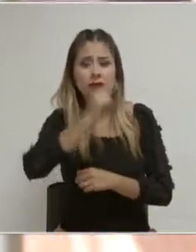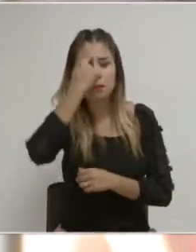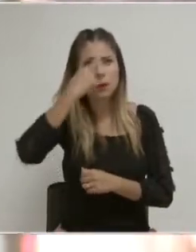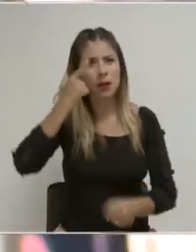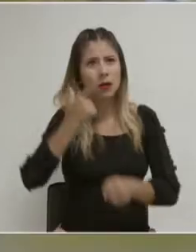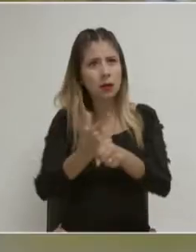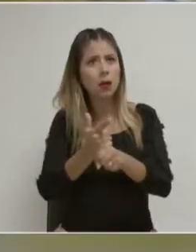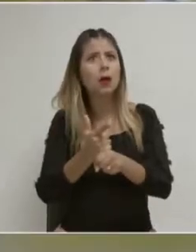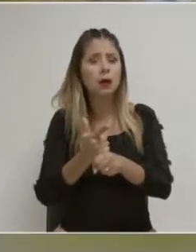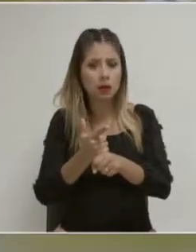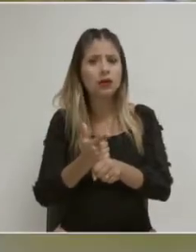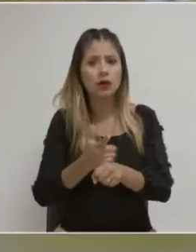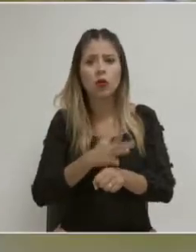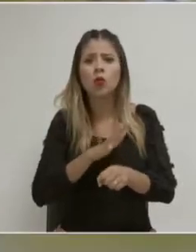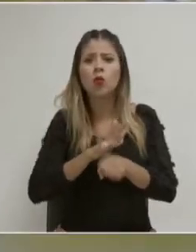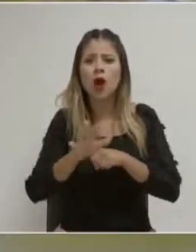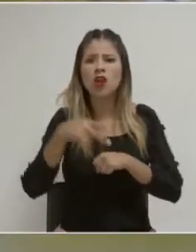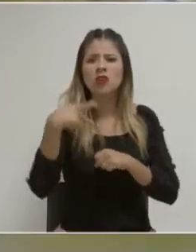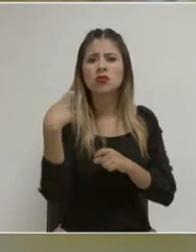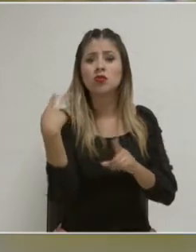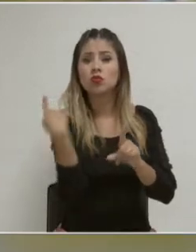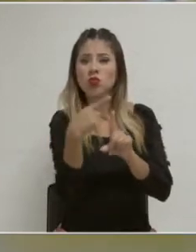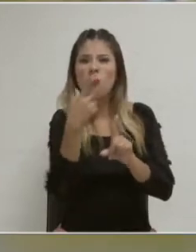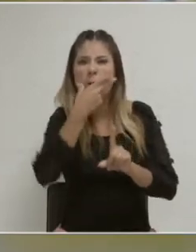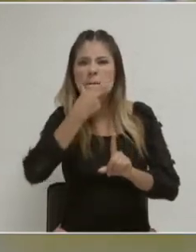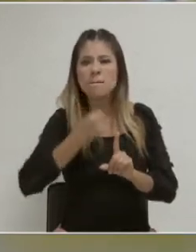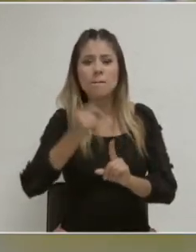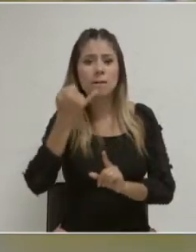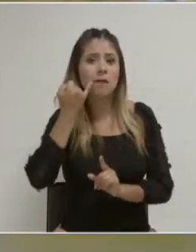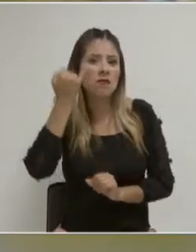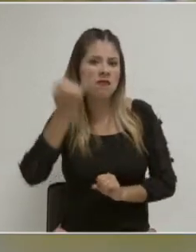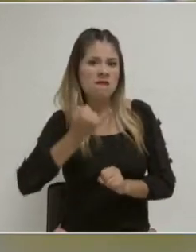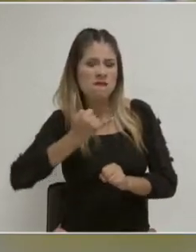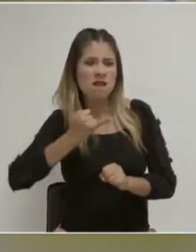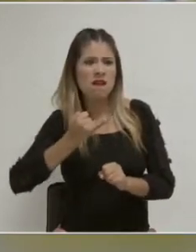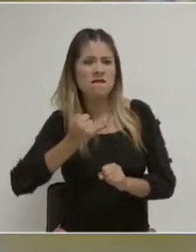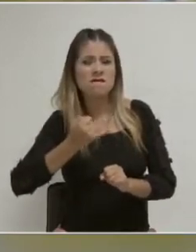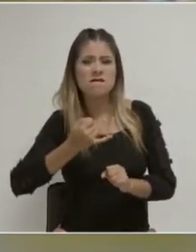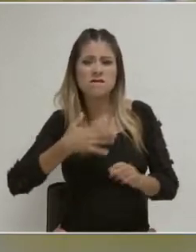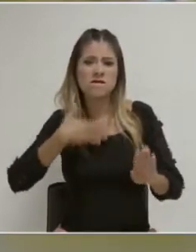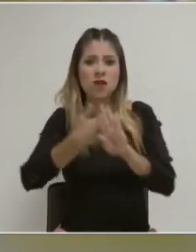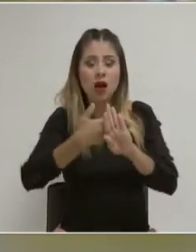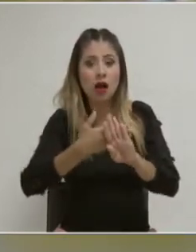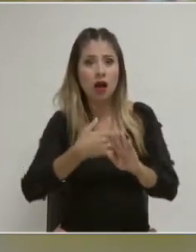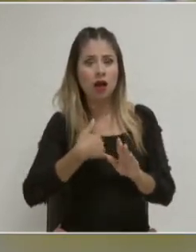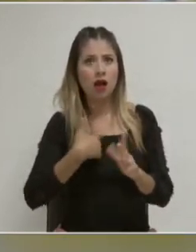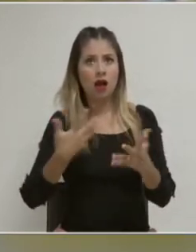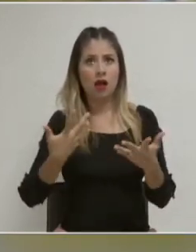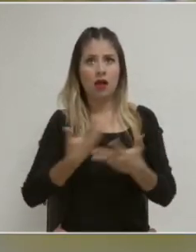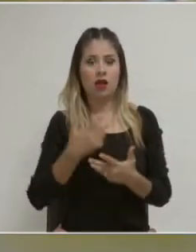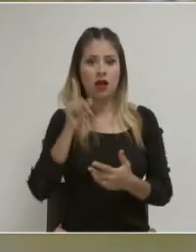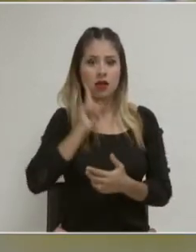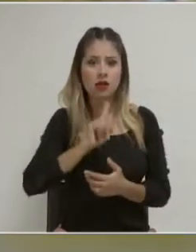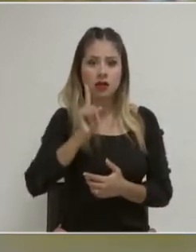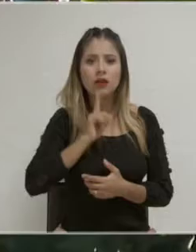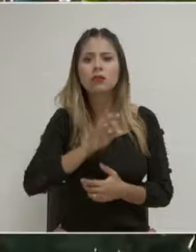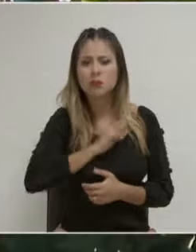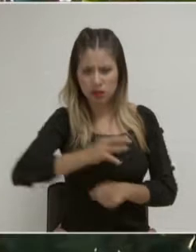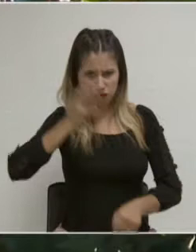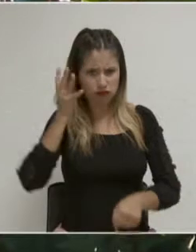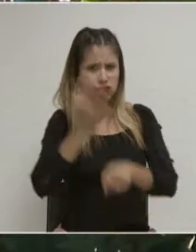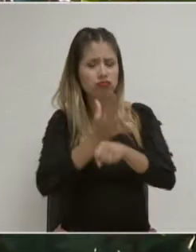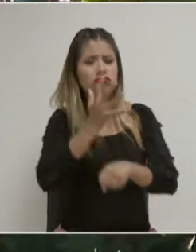de los medios del sistema penal, es decir, con cárcel y con reparación del